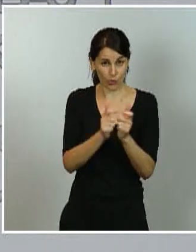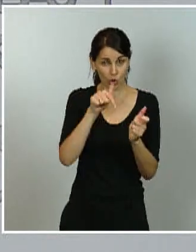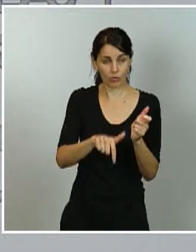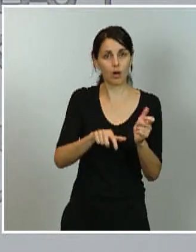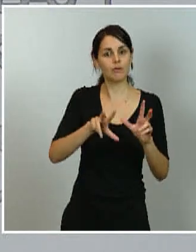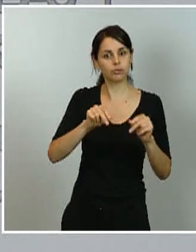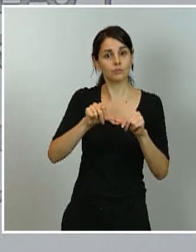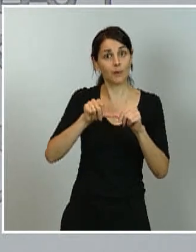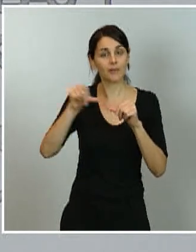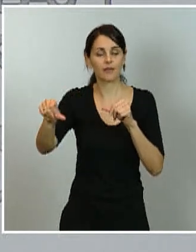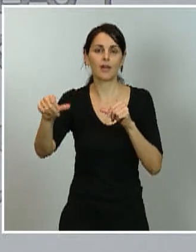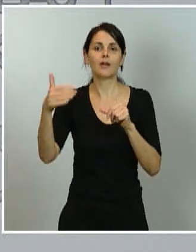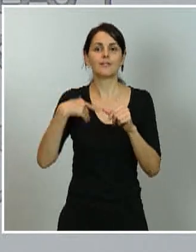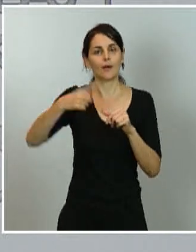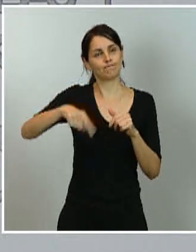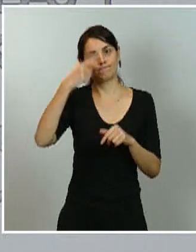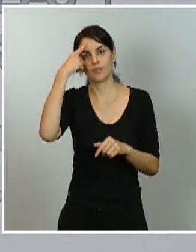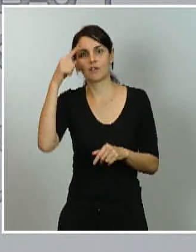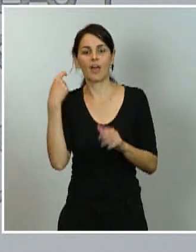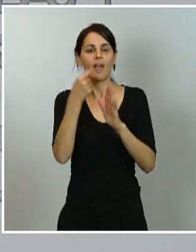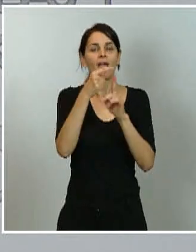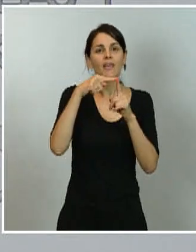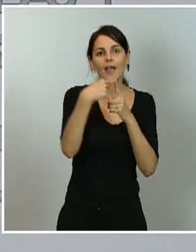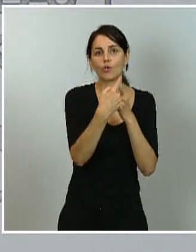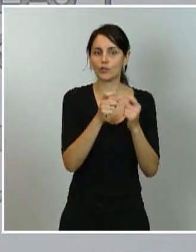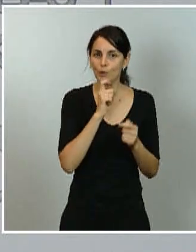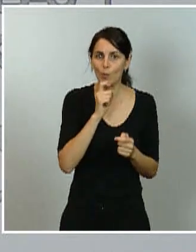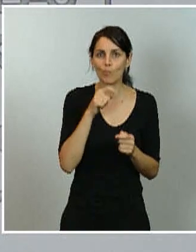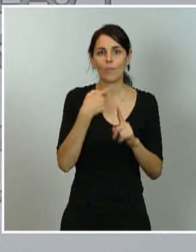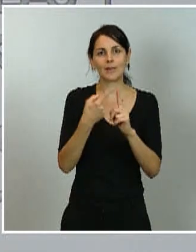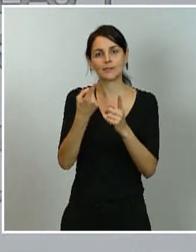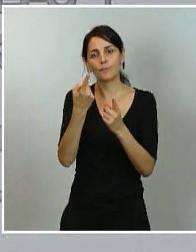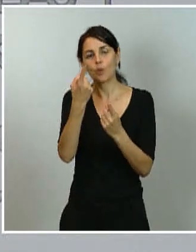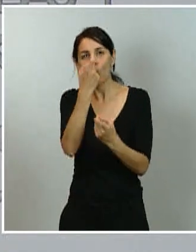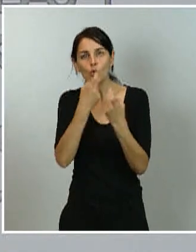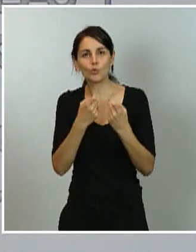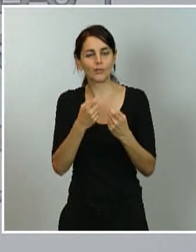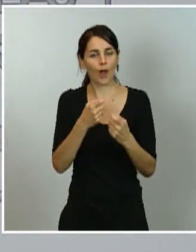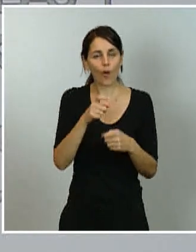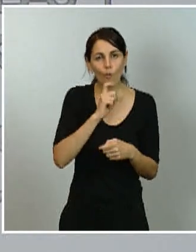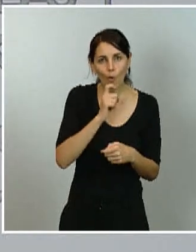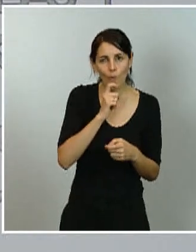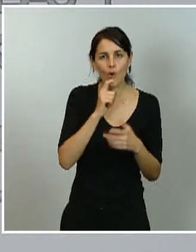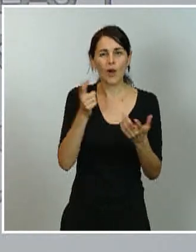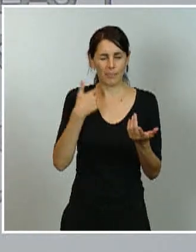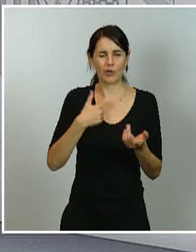indicadores, dónde vienen referenciados, de dónde se tienen que consultar. En fin, el detalle técnico, si me permite, lo dejo para mañana.